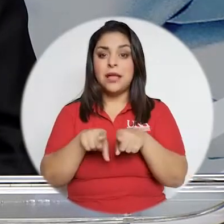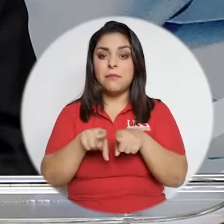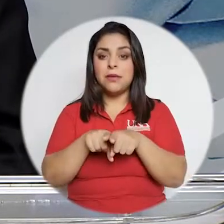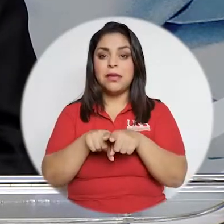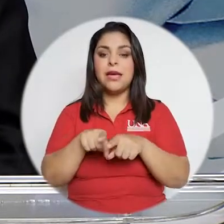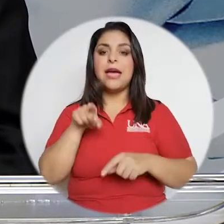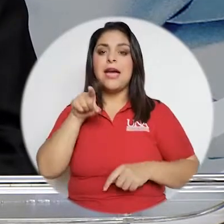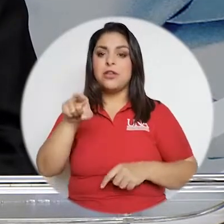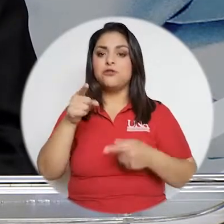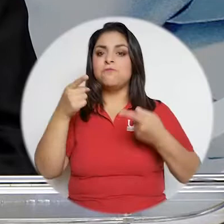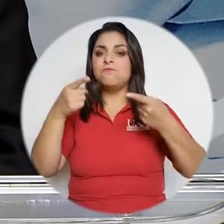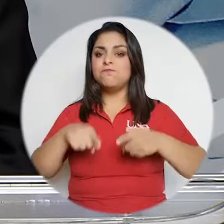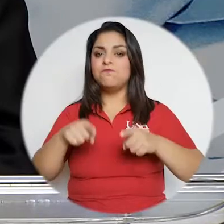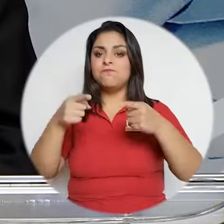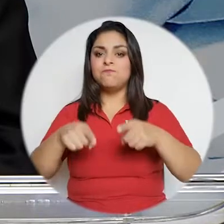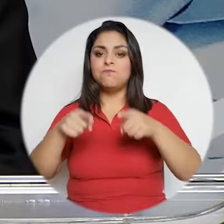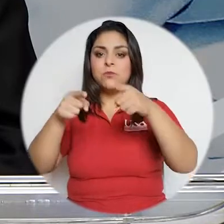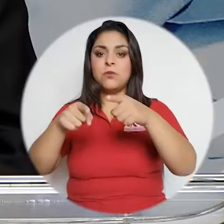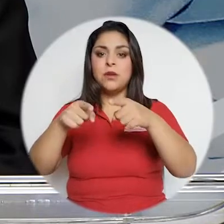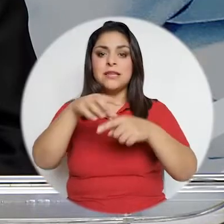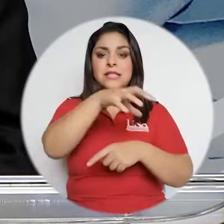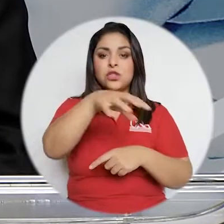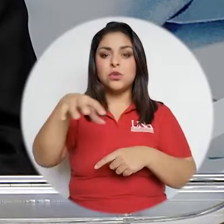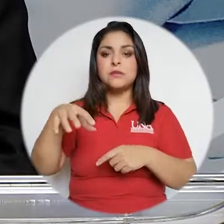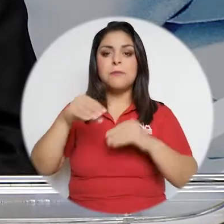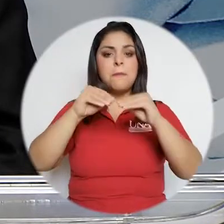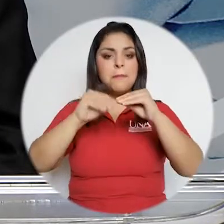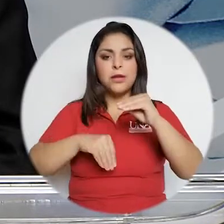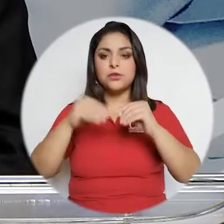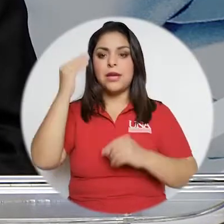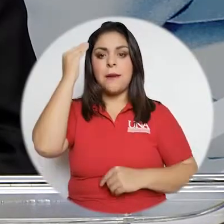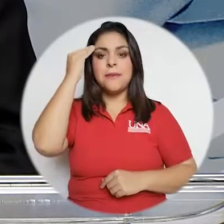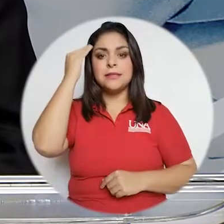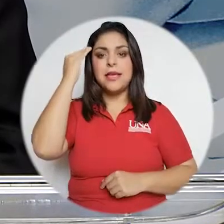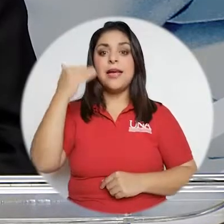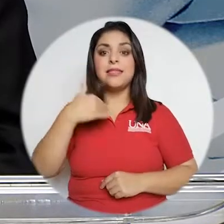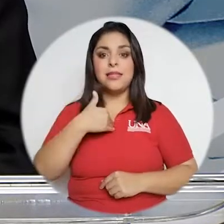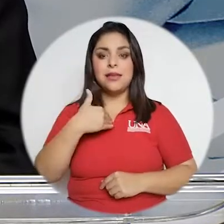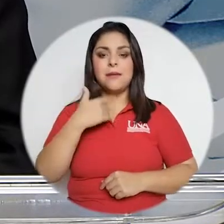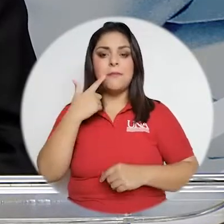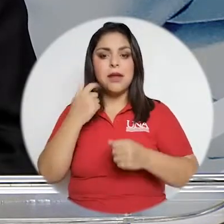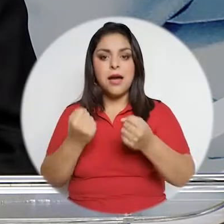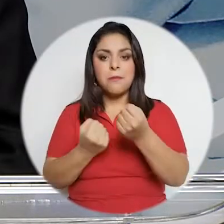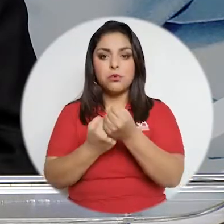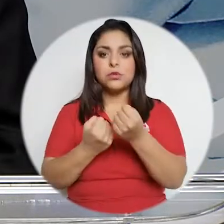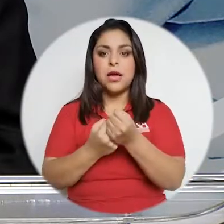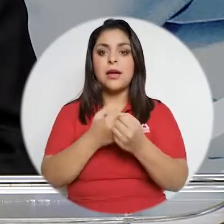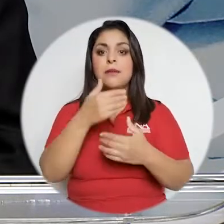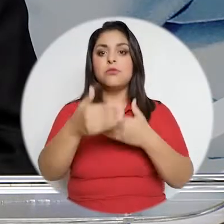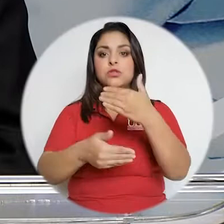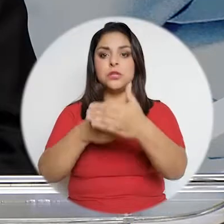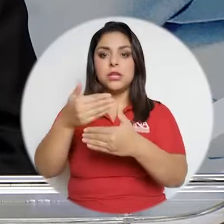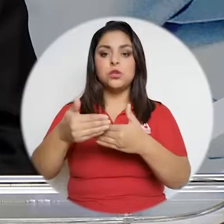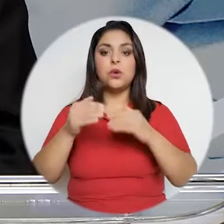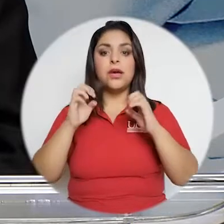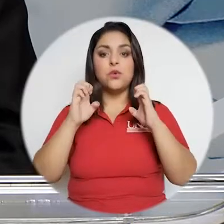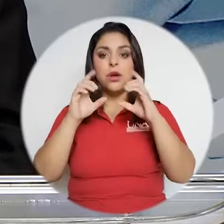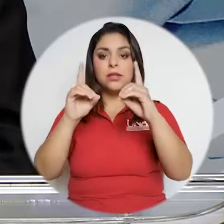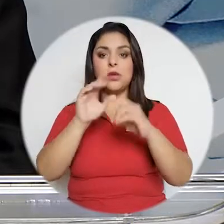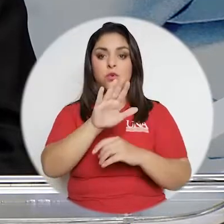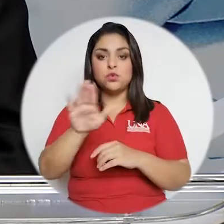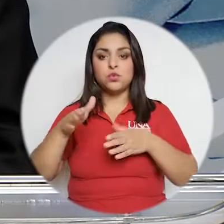los sectores que menos capacidad tienen para apoyar el proceso educativo de sus hijos.